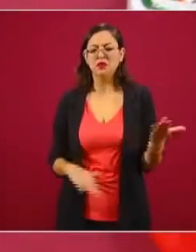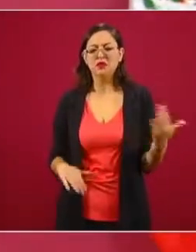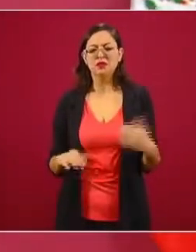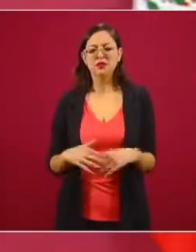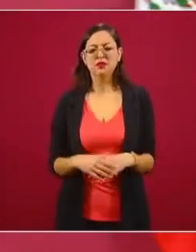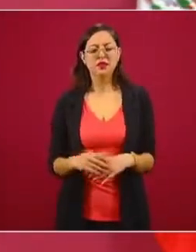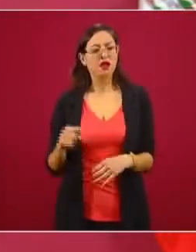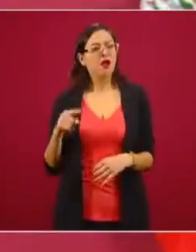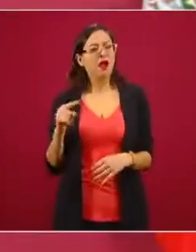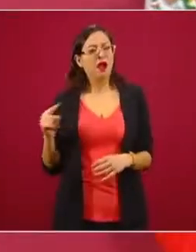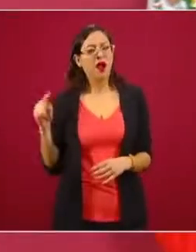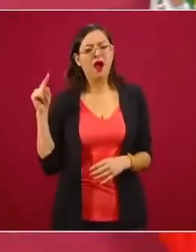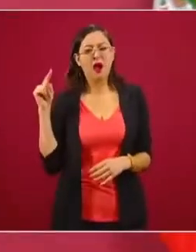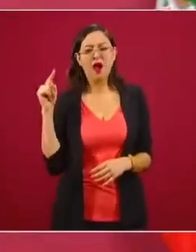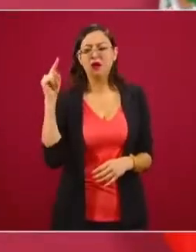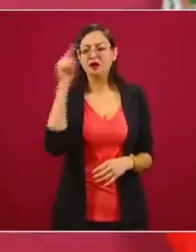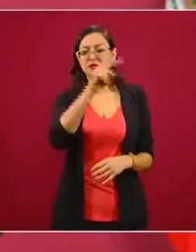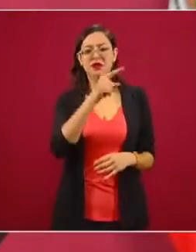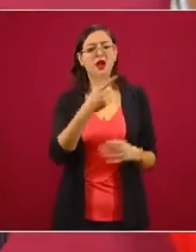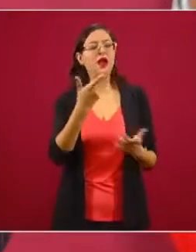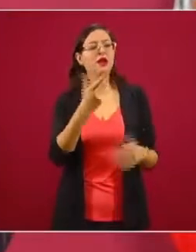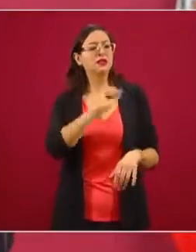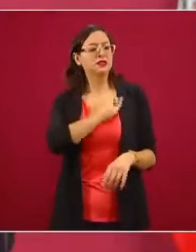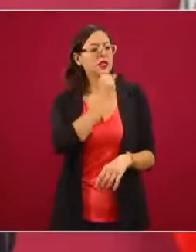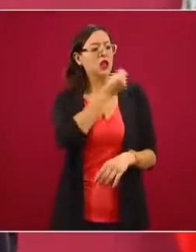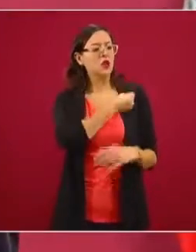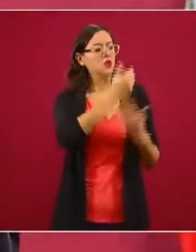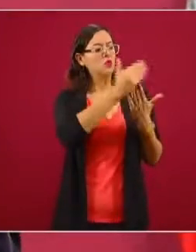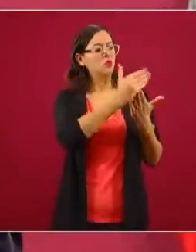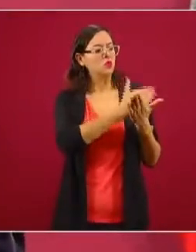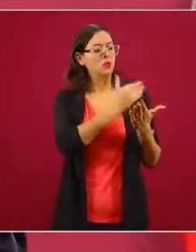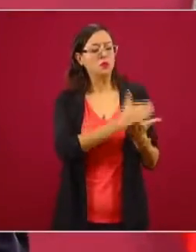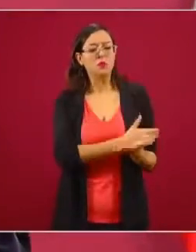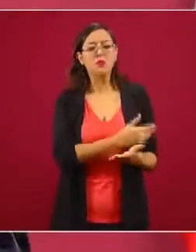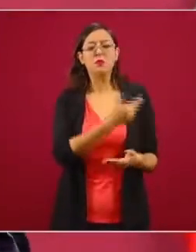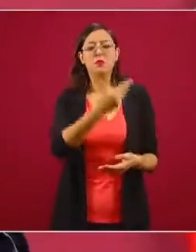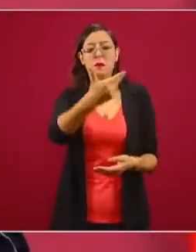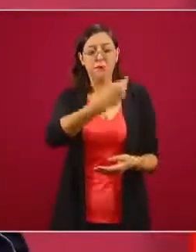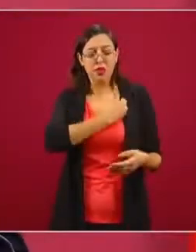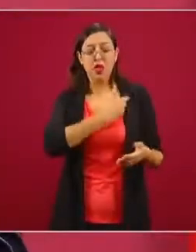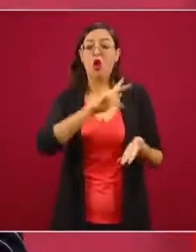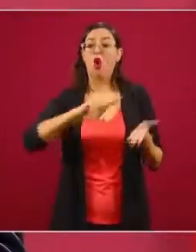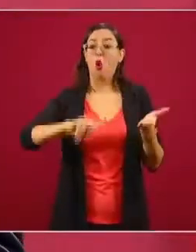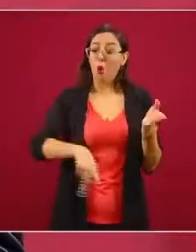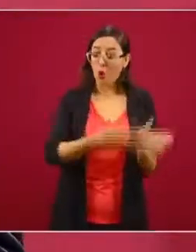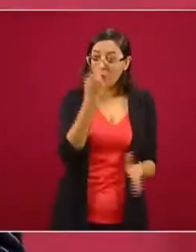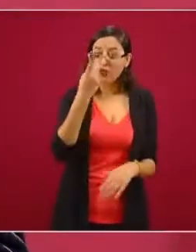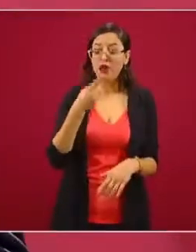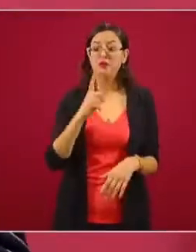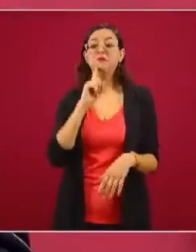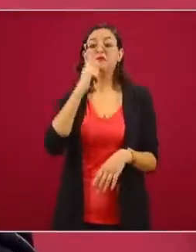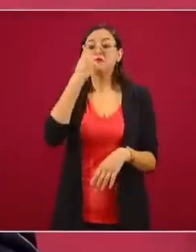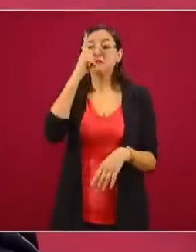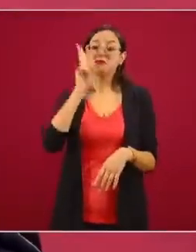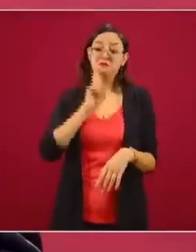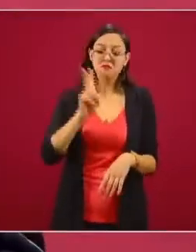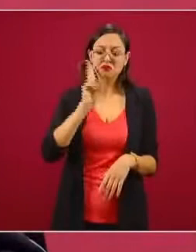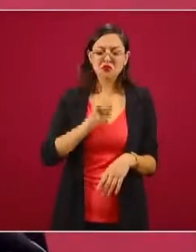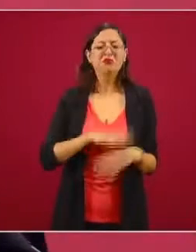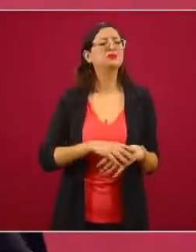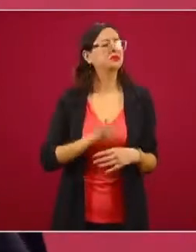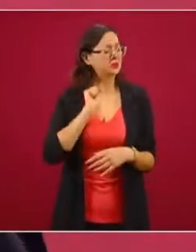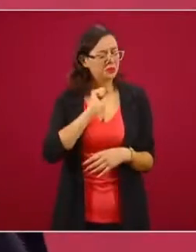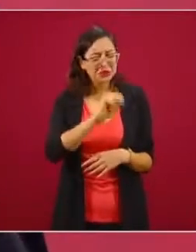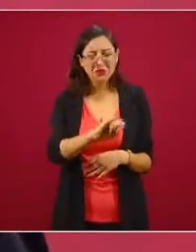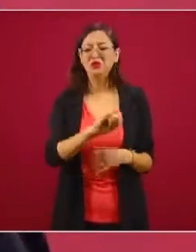por el protocolo de salud tengo que volver a hacerme la prueba, lo voy a